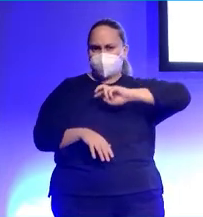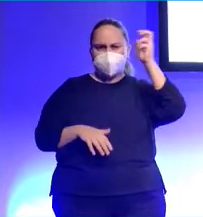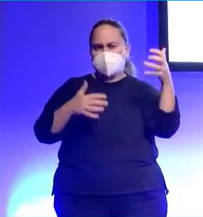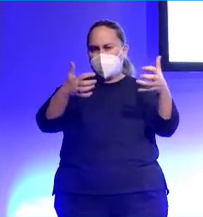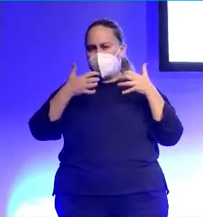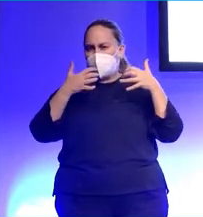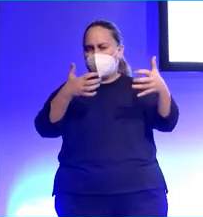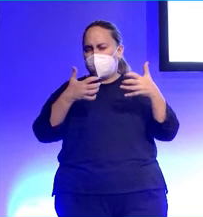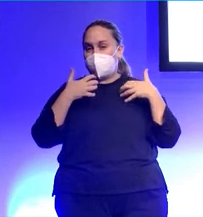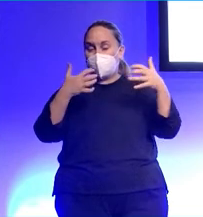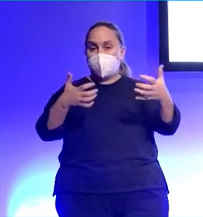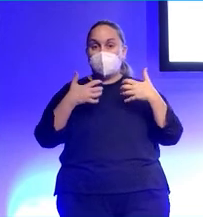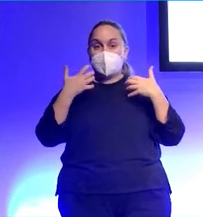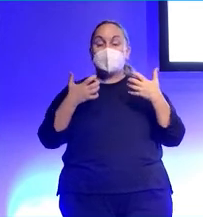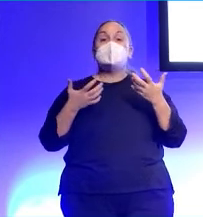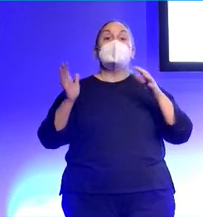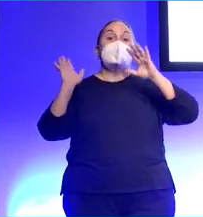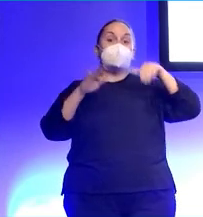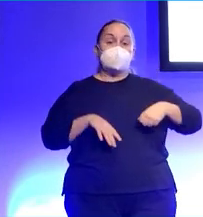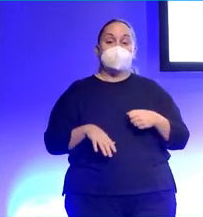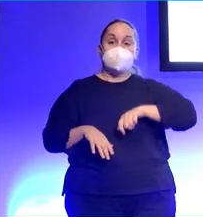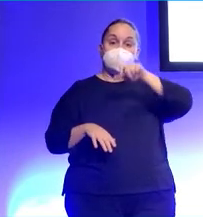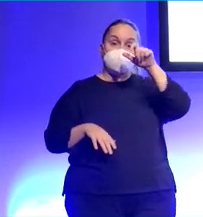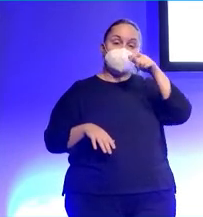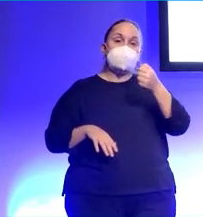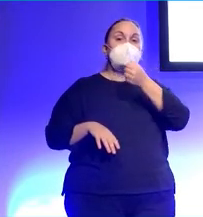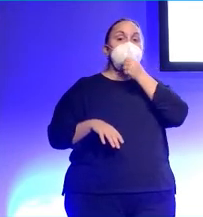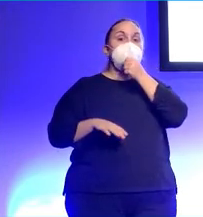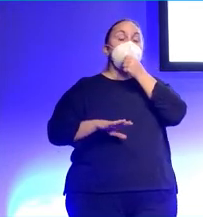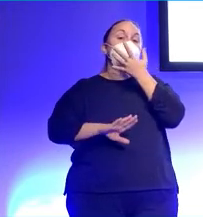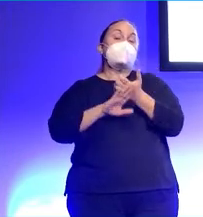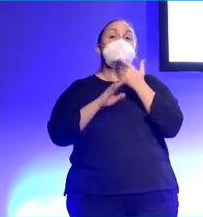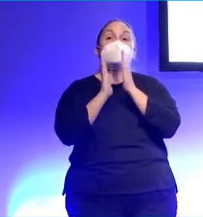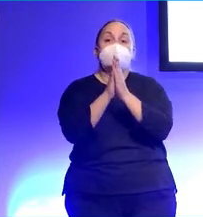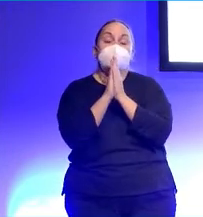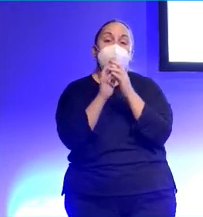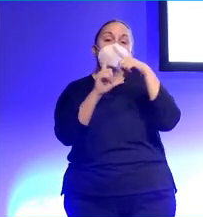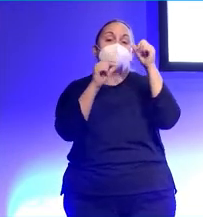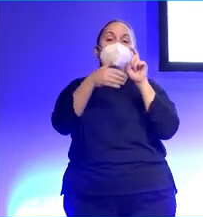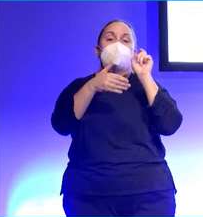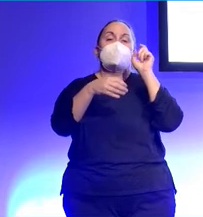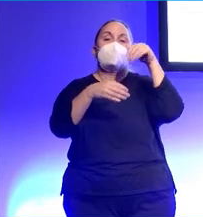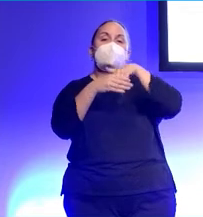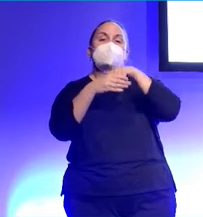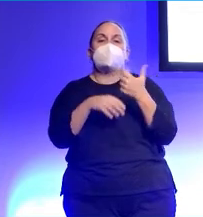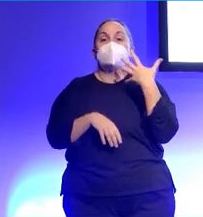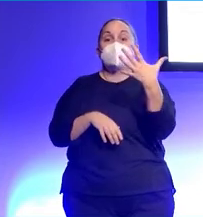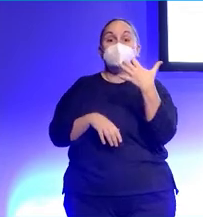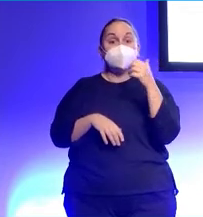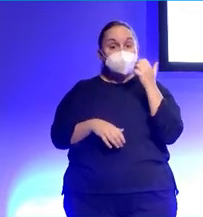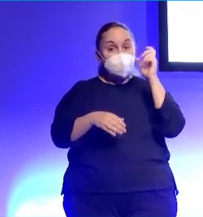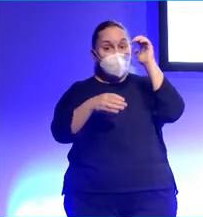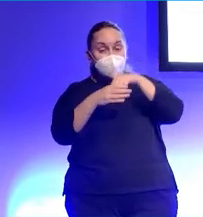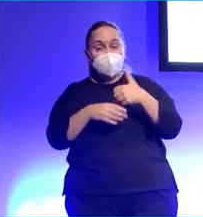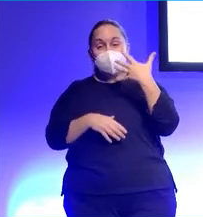imagináis la de podcast que recurren al... Por favor, dejad 5 estrellas y además lo argumentan. Porque nos ayudaréis muchísimo